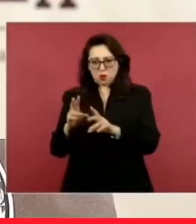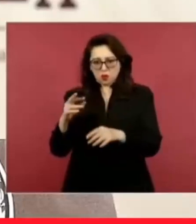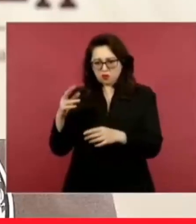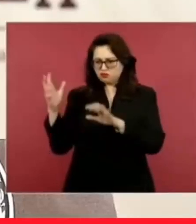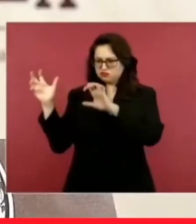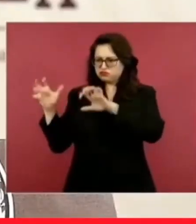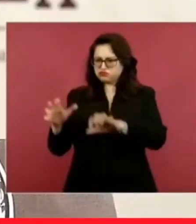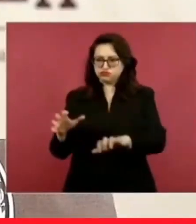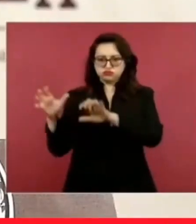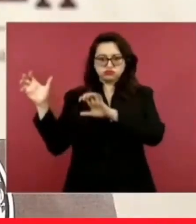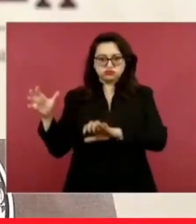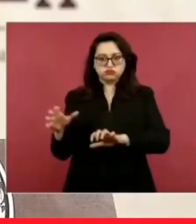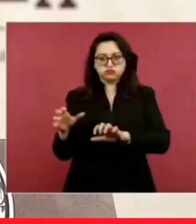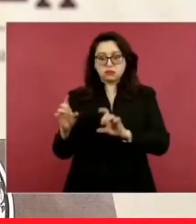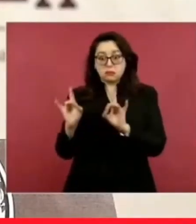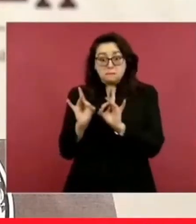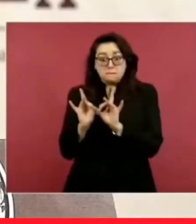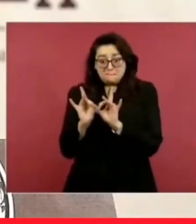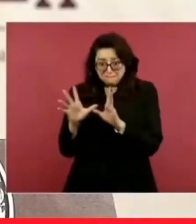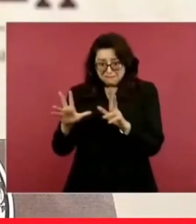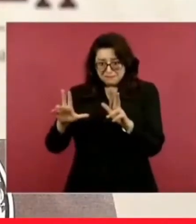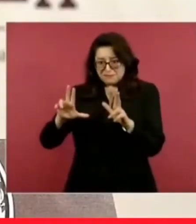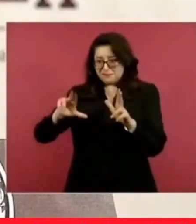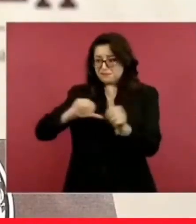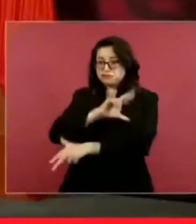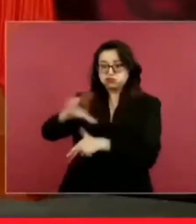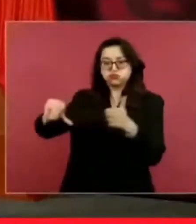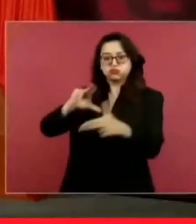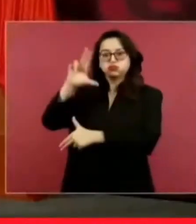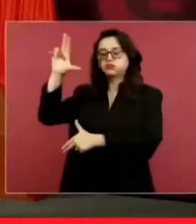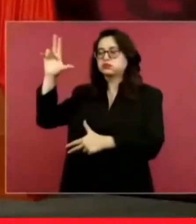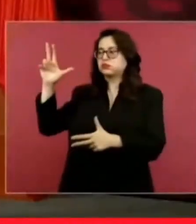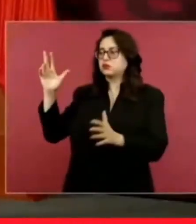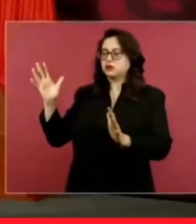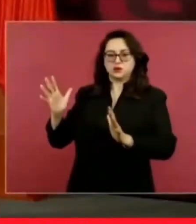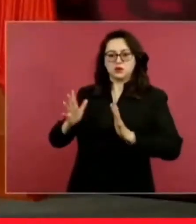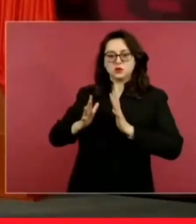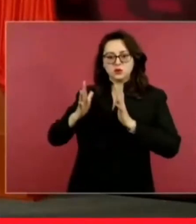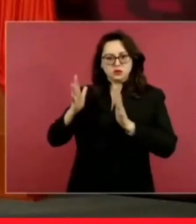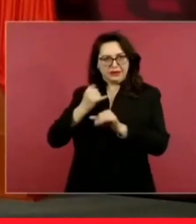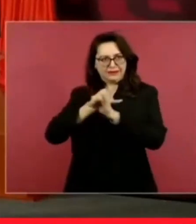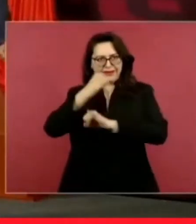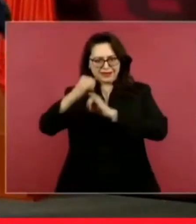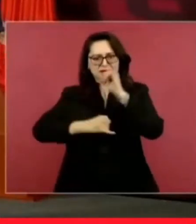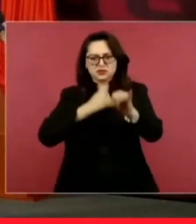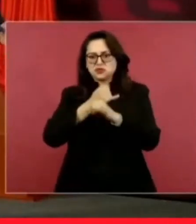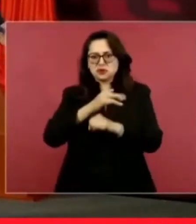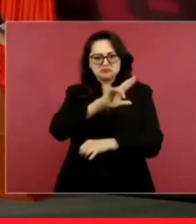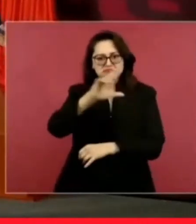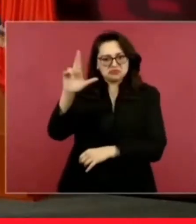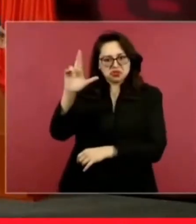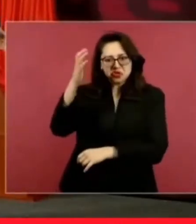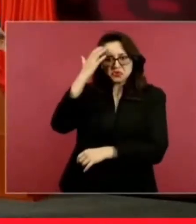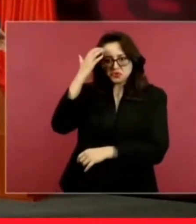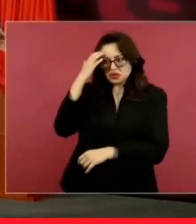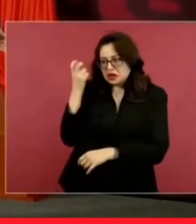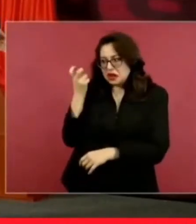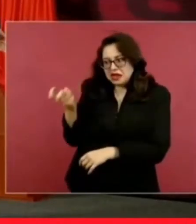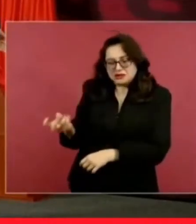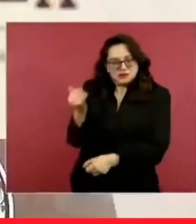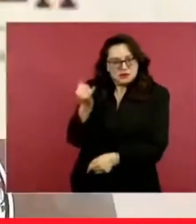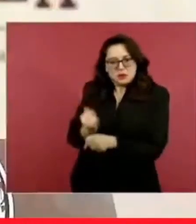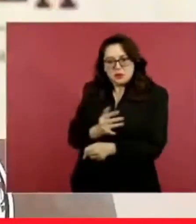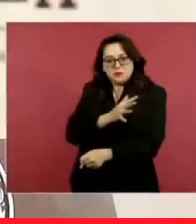Sin embargo, periodistas como Carlos Loret de Mola y en redes sociales se aseguró que el gobierno federal